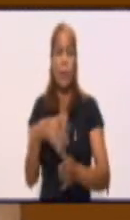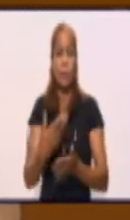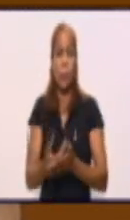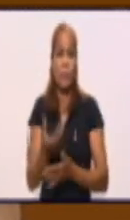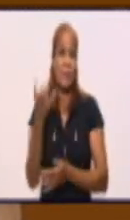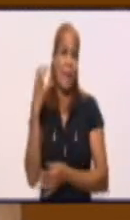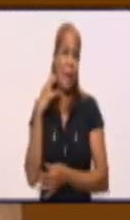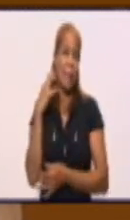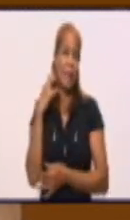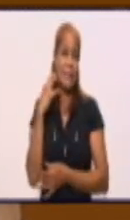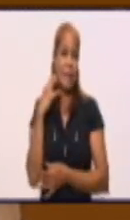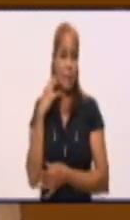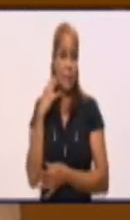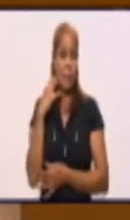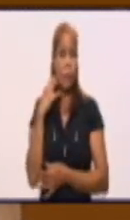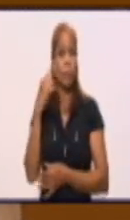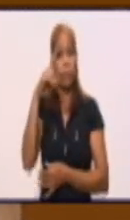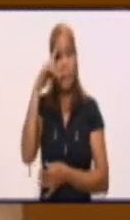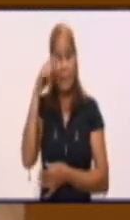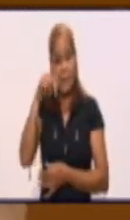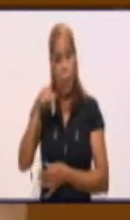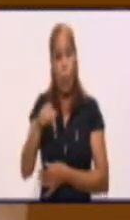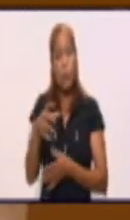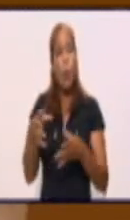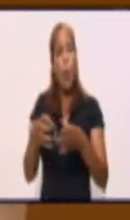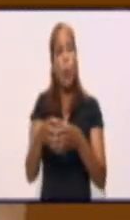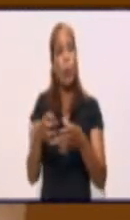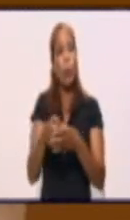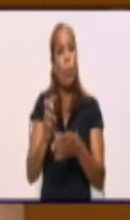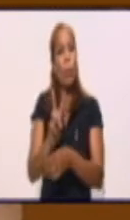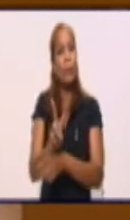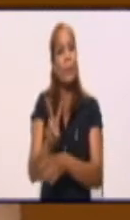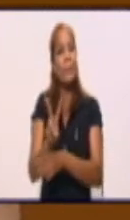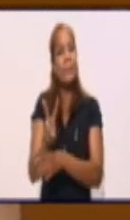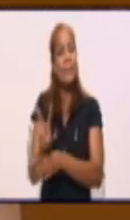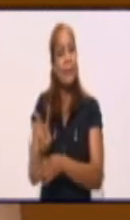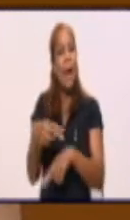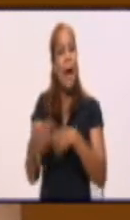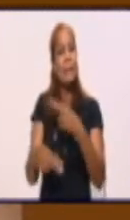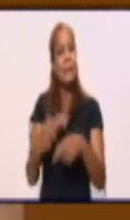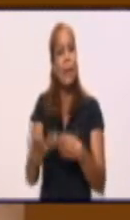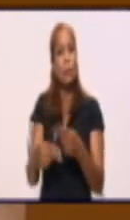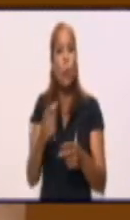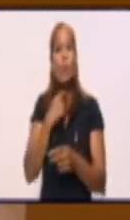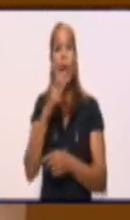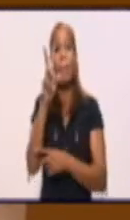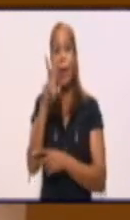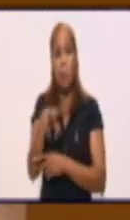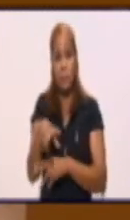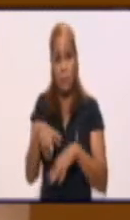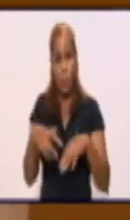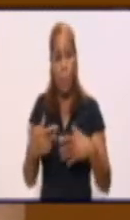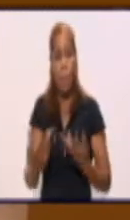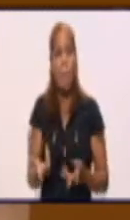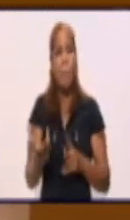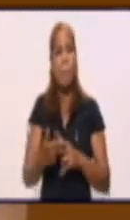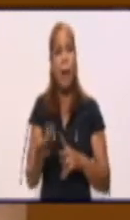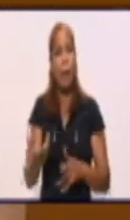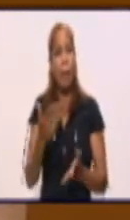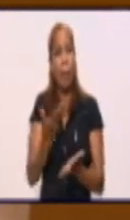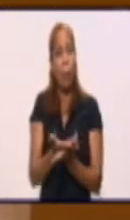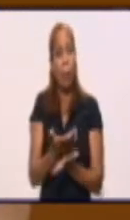Manzanillo, hay un equipo hoy en Manzanillo haciendo una evaluación epidemiológica allí en el terreno para proponer, posiblemente se